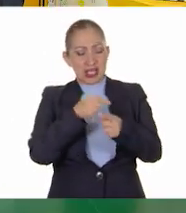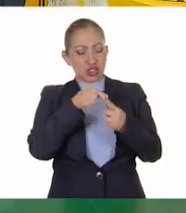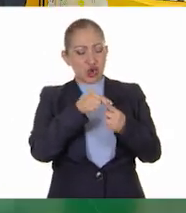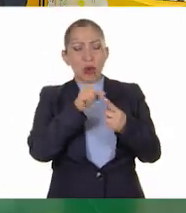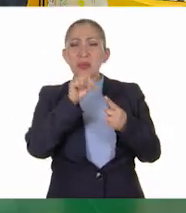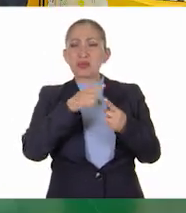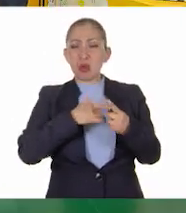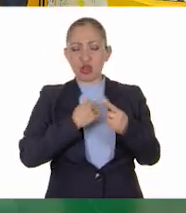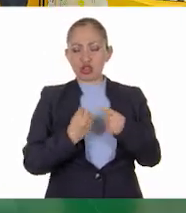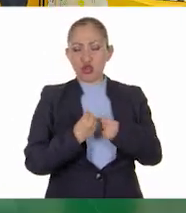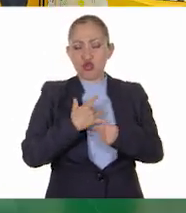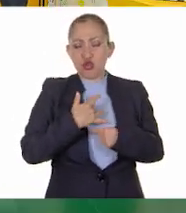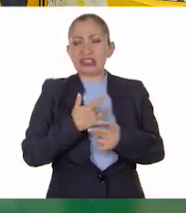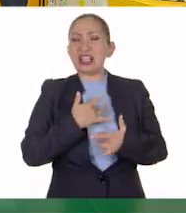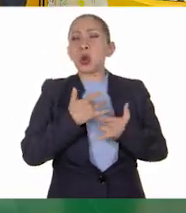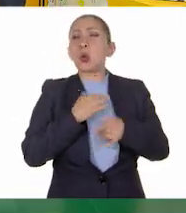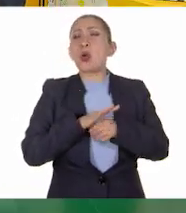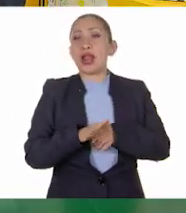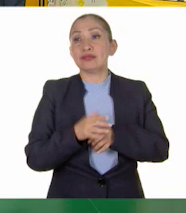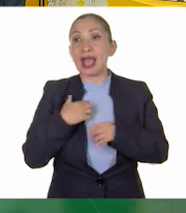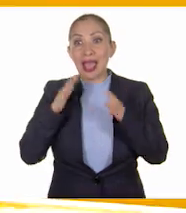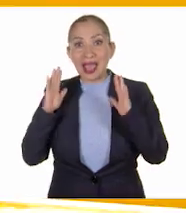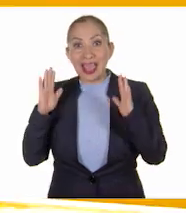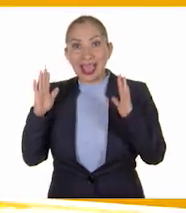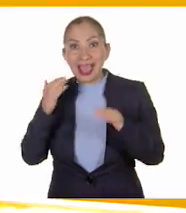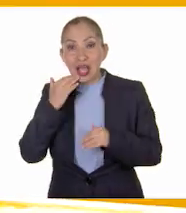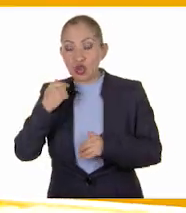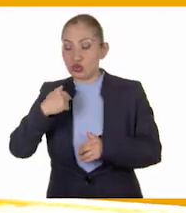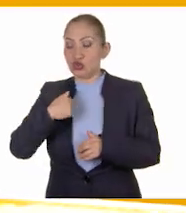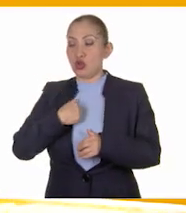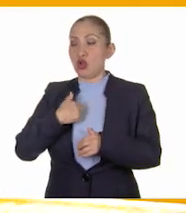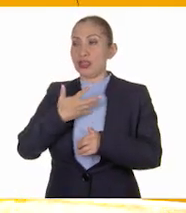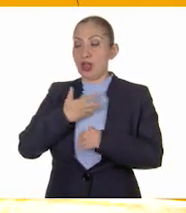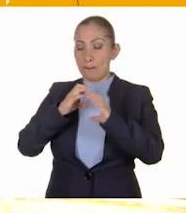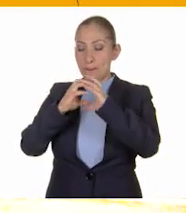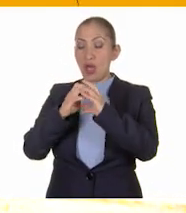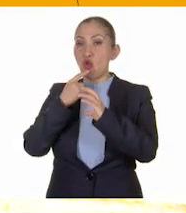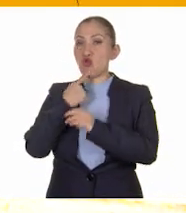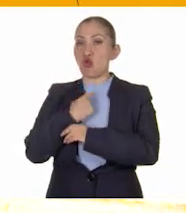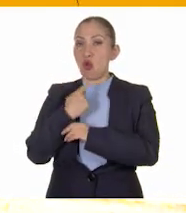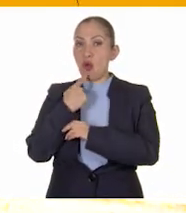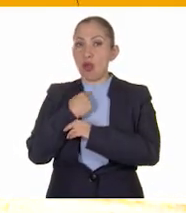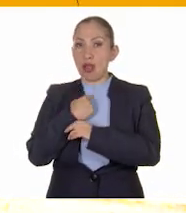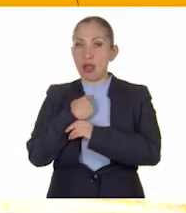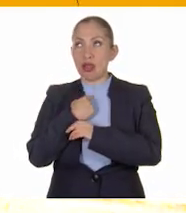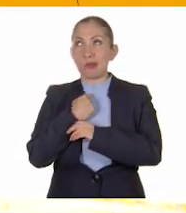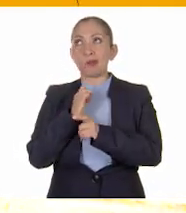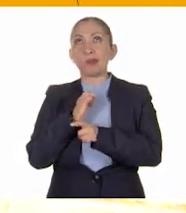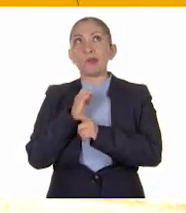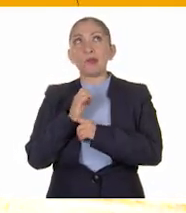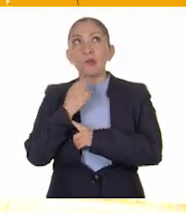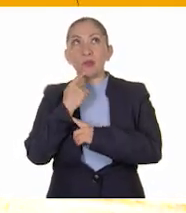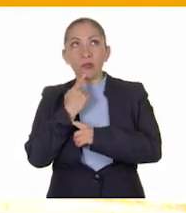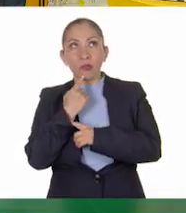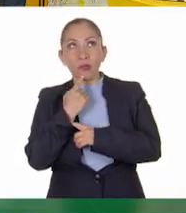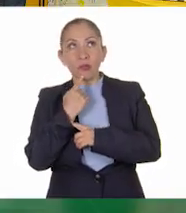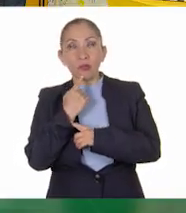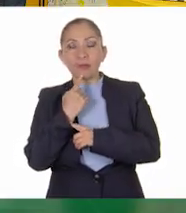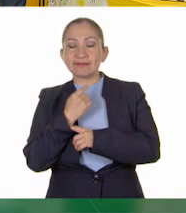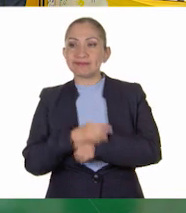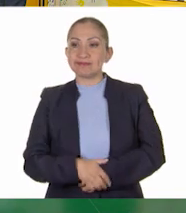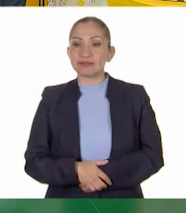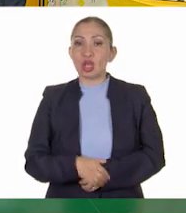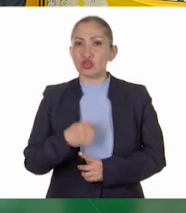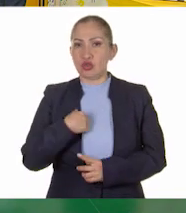esta emoción. ¡Genial! Muy bien. Yo tengo la pelota roja. Entonces, pues,